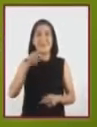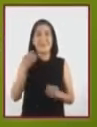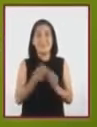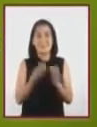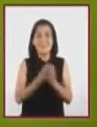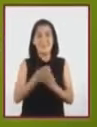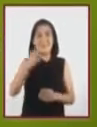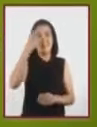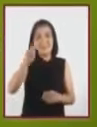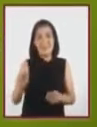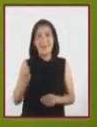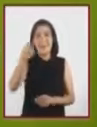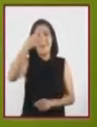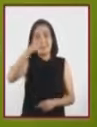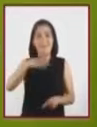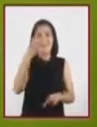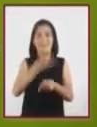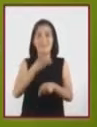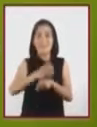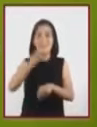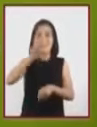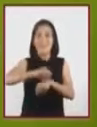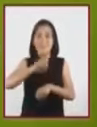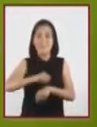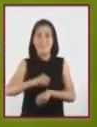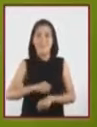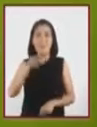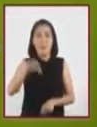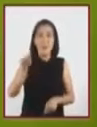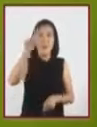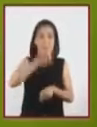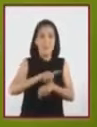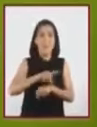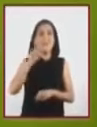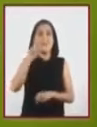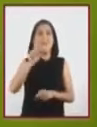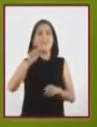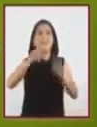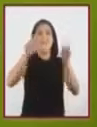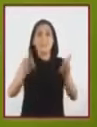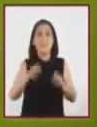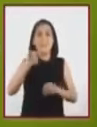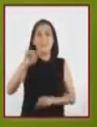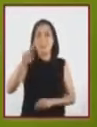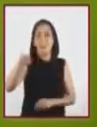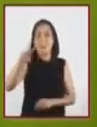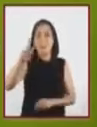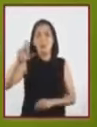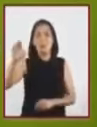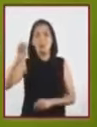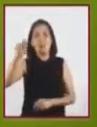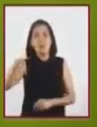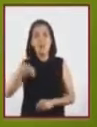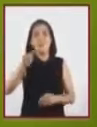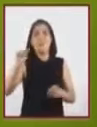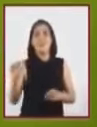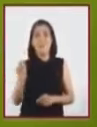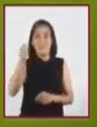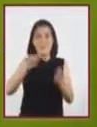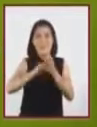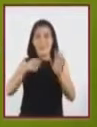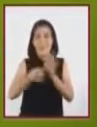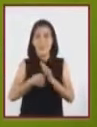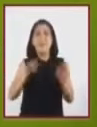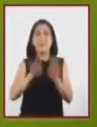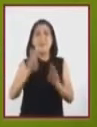...tecnología para tercer grado de secundaria. El día de hoy veremos el tema Innovaciones Técnicas, donde observaremos los cambios